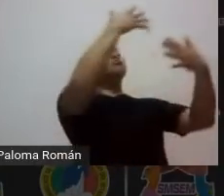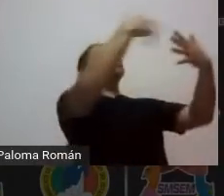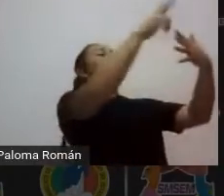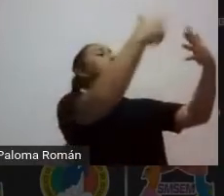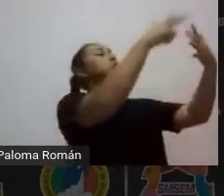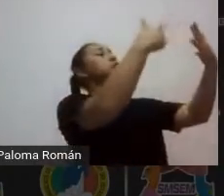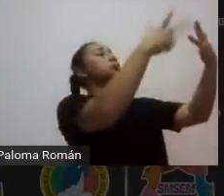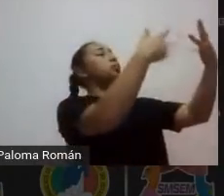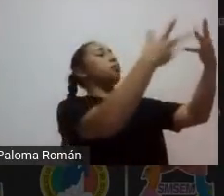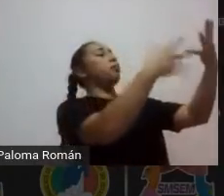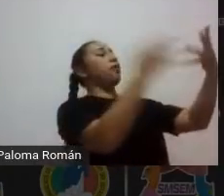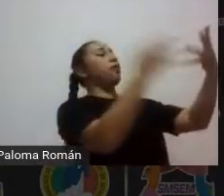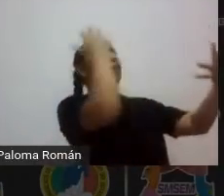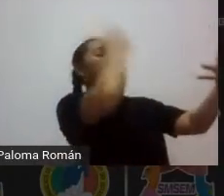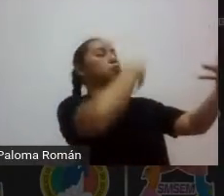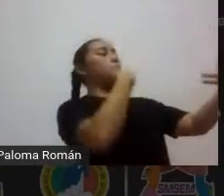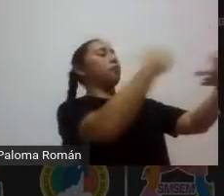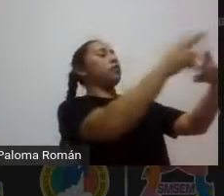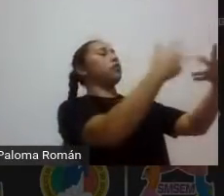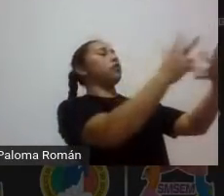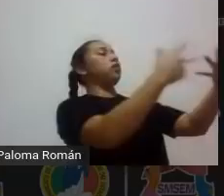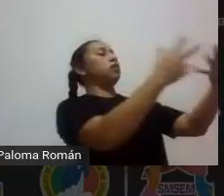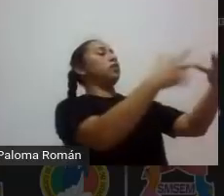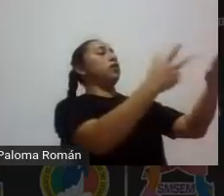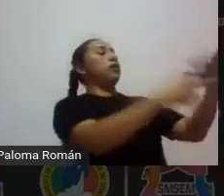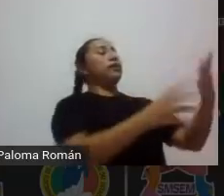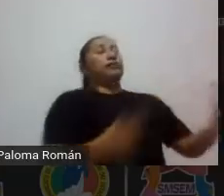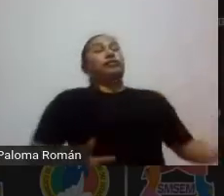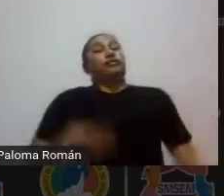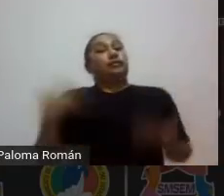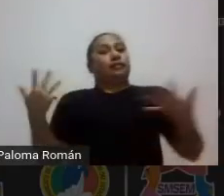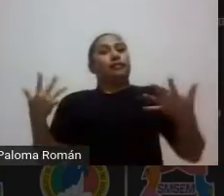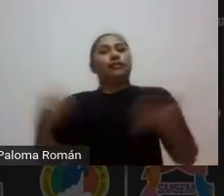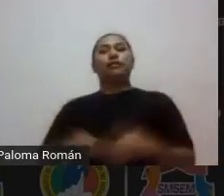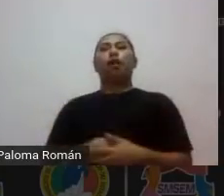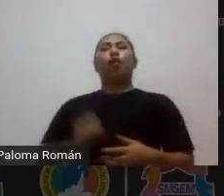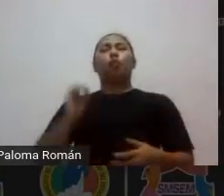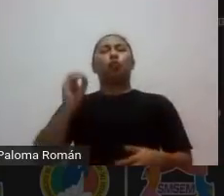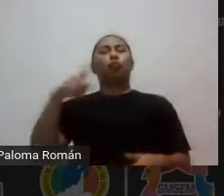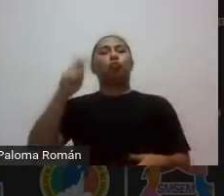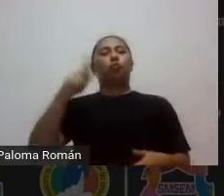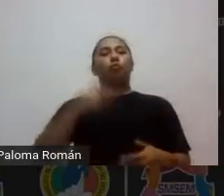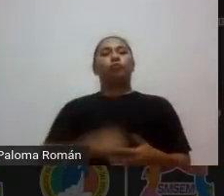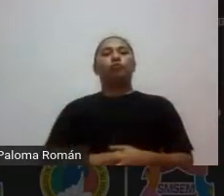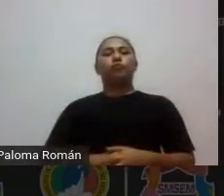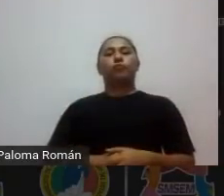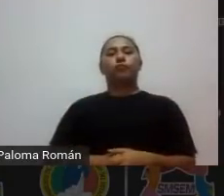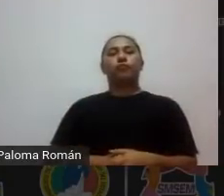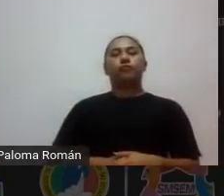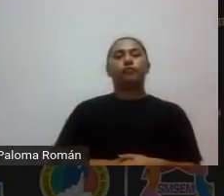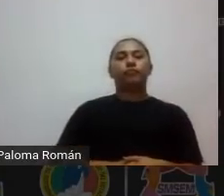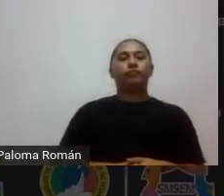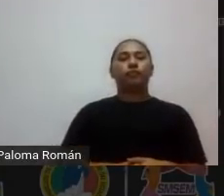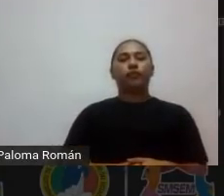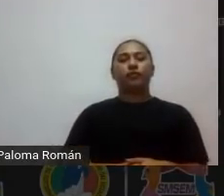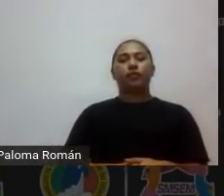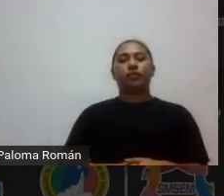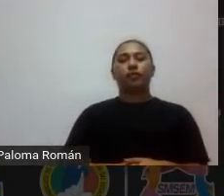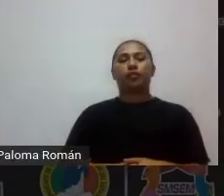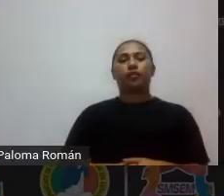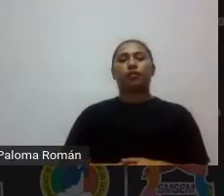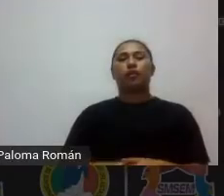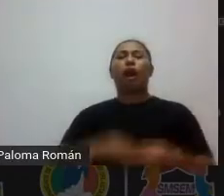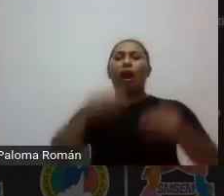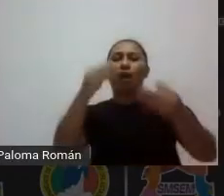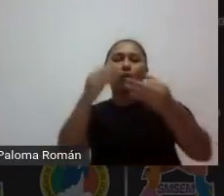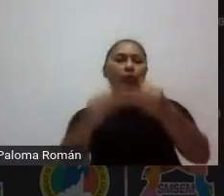que estoy evaluando actitudes cierto ok pues cuando termina el desarrollo